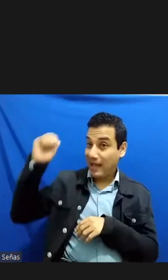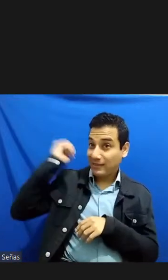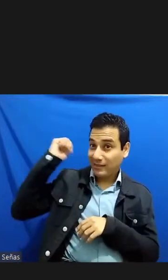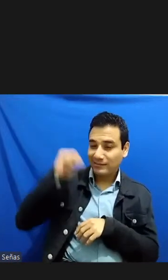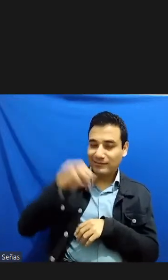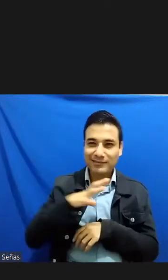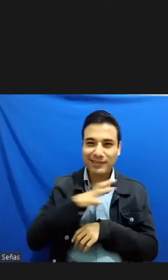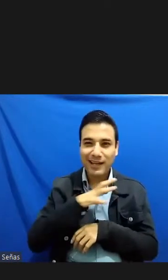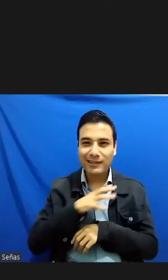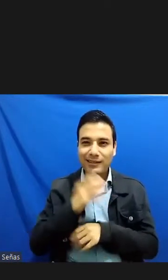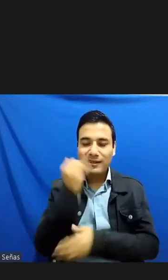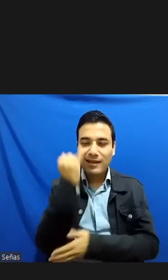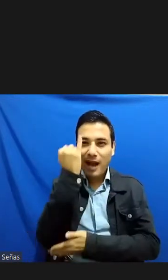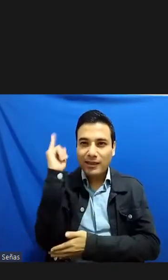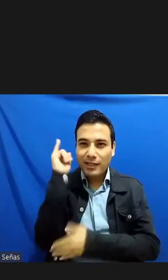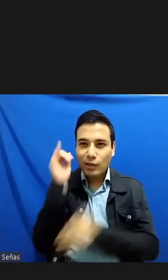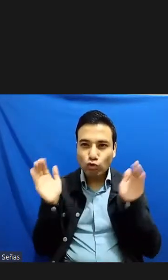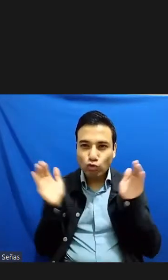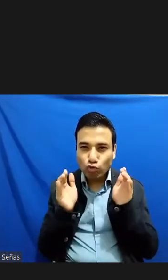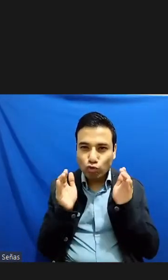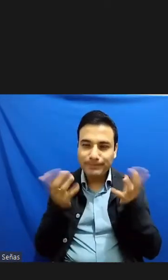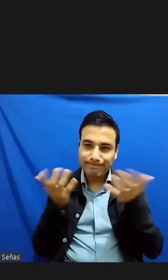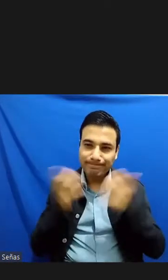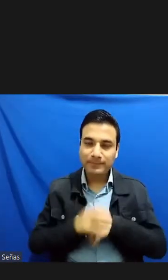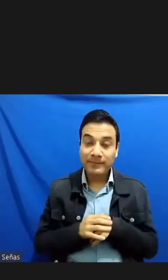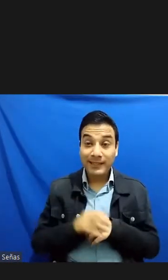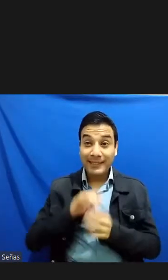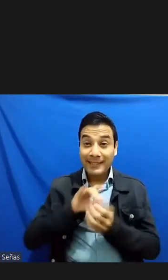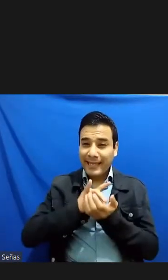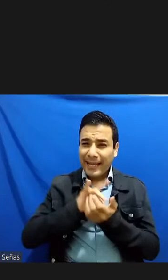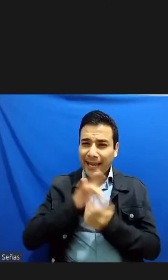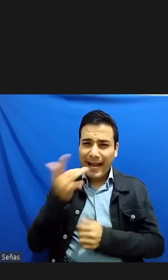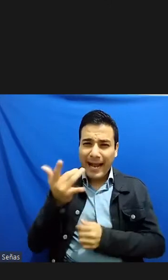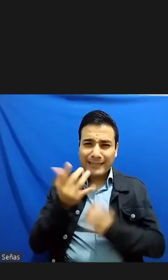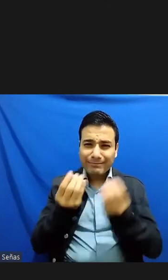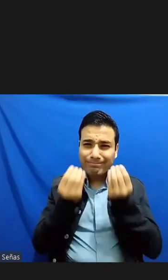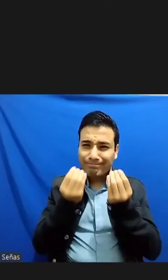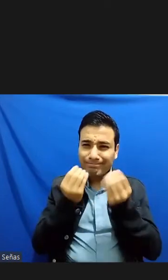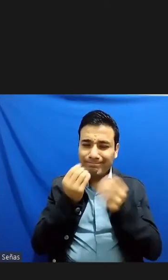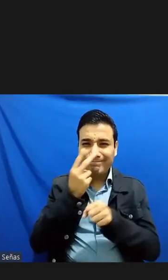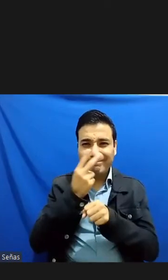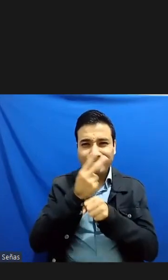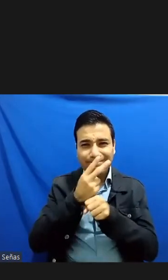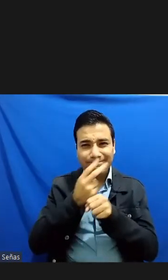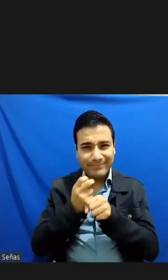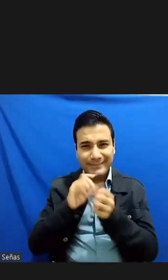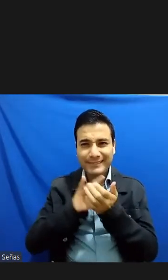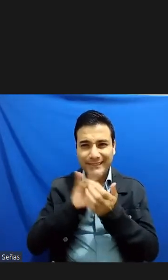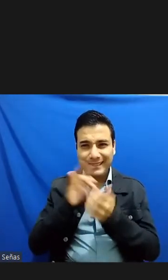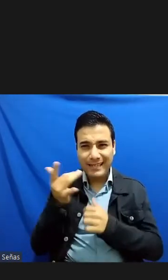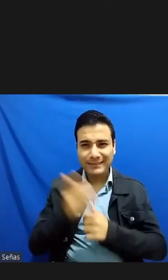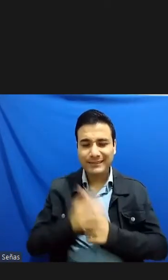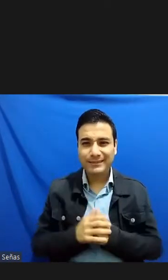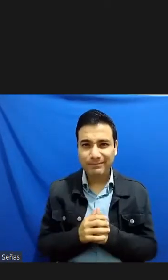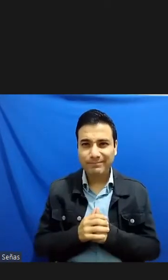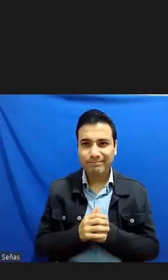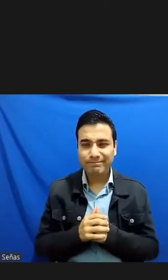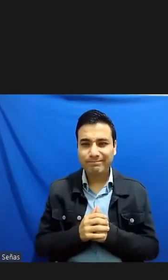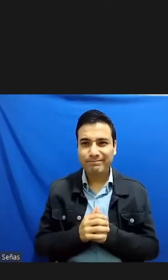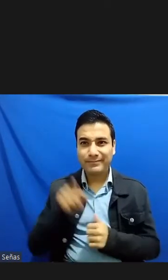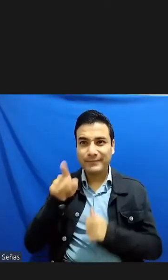Pequeño Jardín y agradezco muchísimo esta invitación, la presentación de Benjamín Mayer,